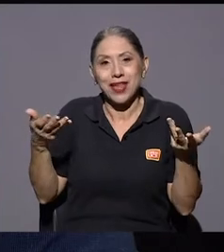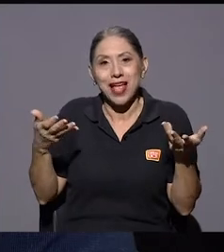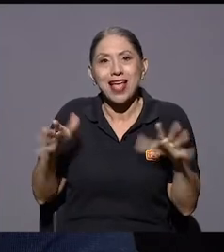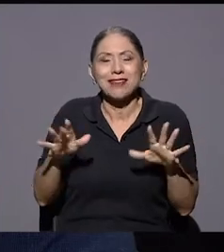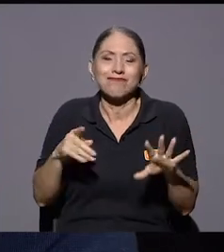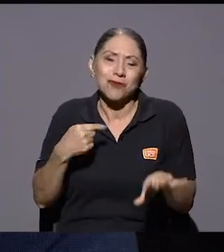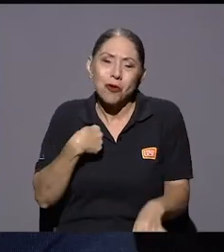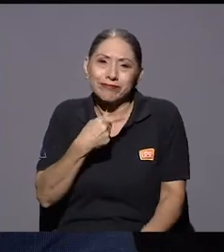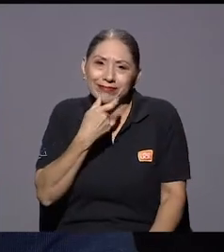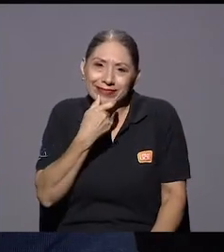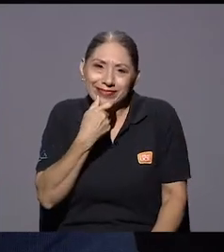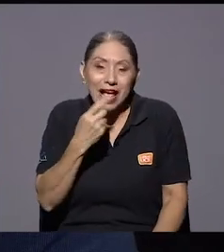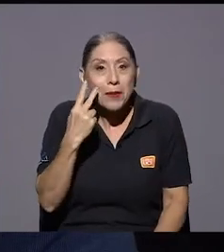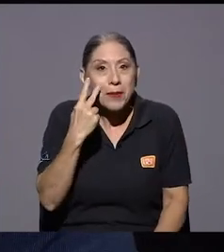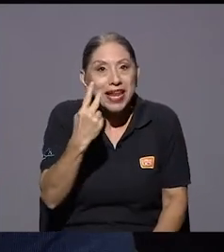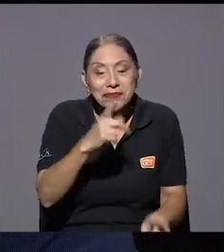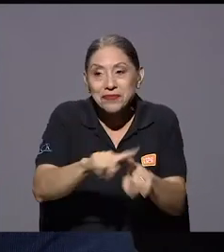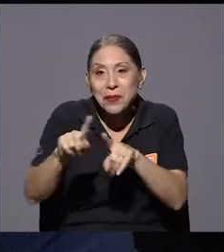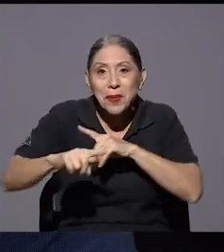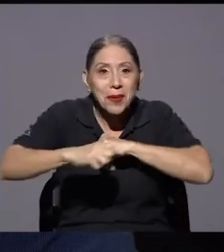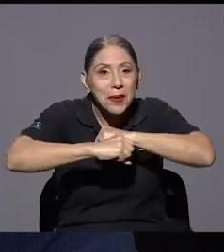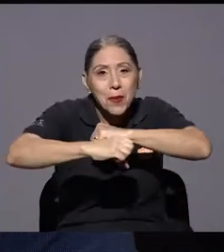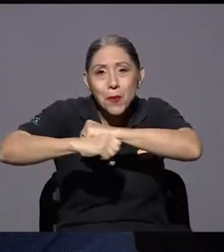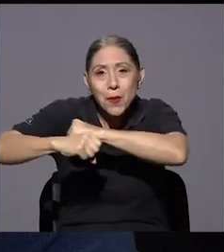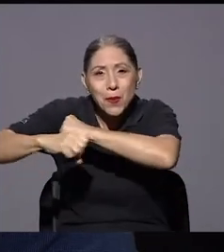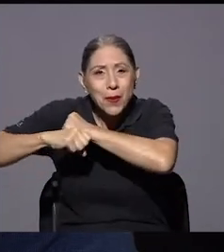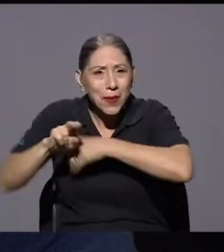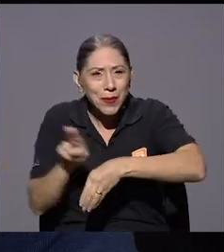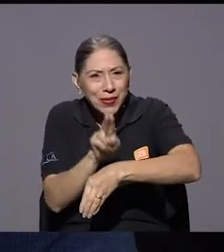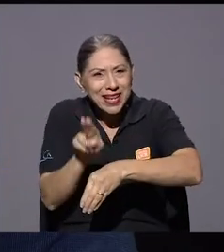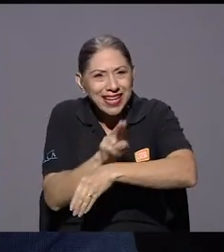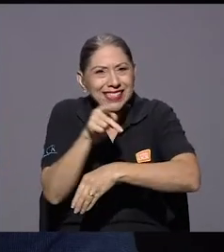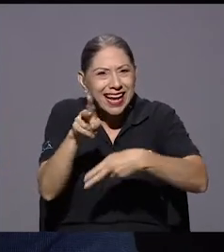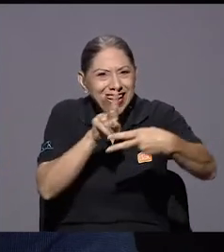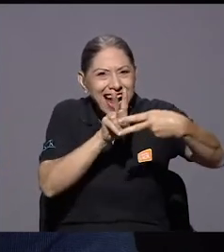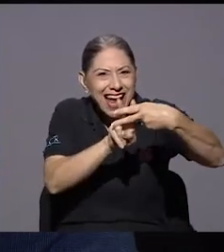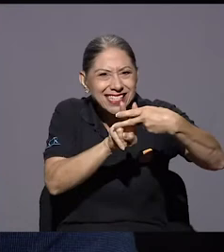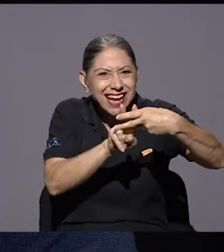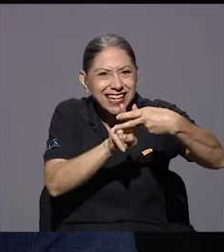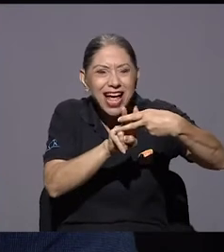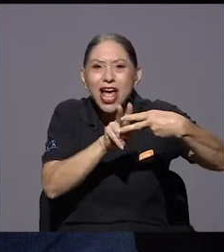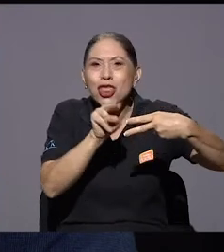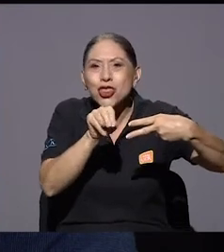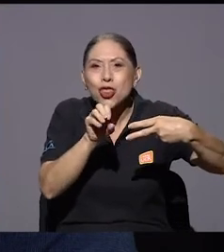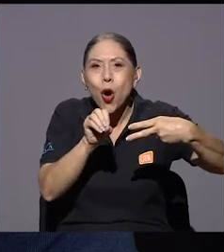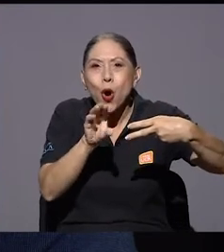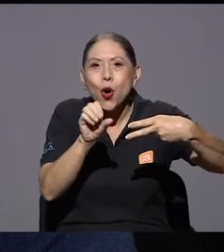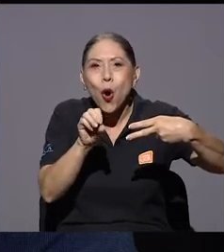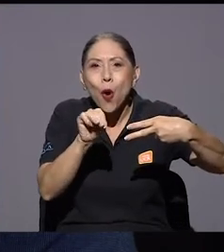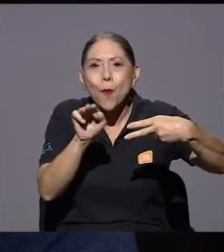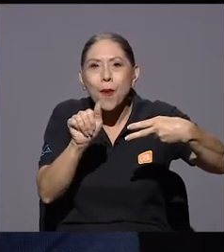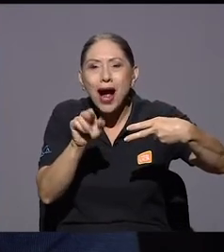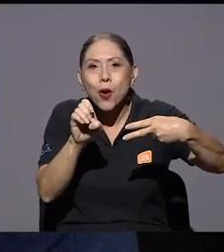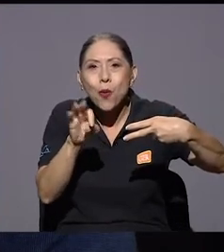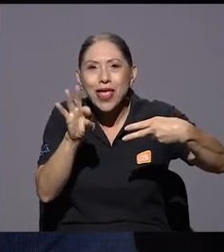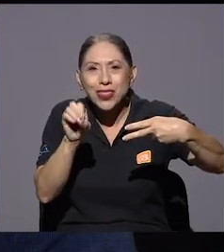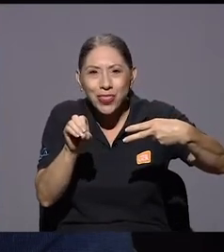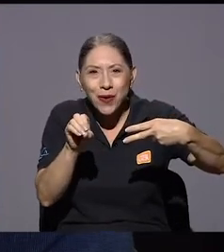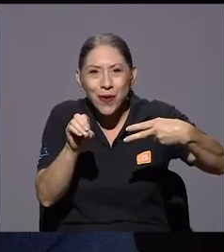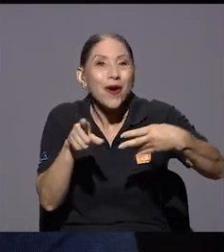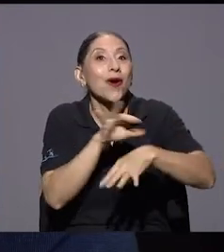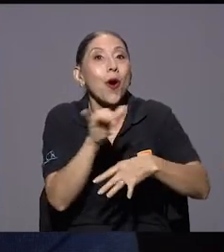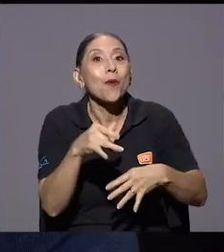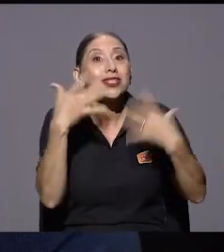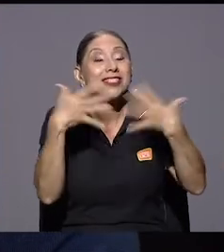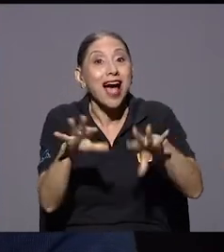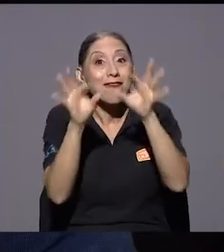bastante risa ver campañas publicitarias que lo utilizan pero además el uso general de Hágale un No Coma Cuento o